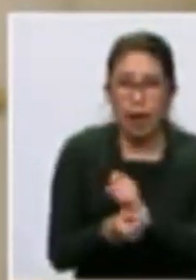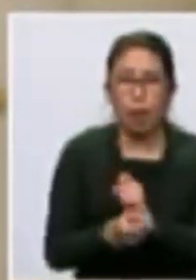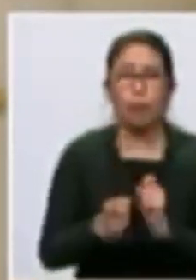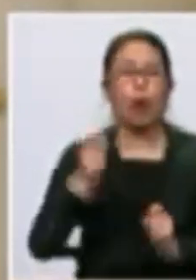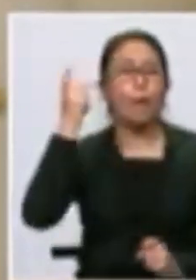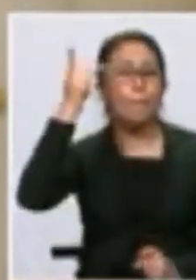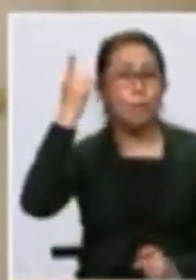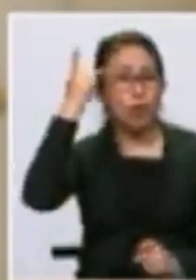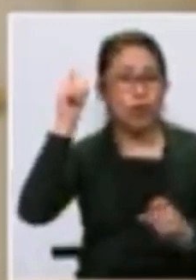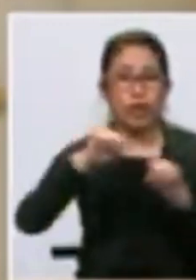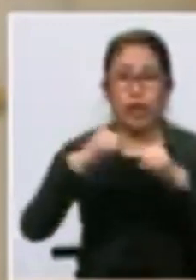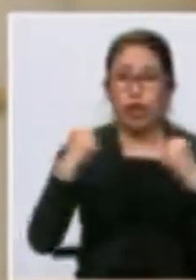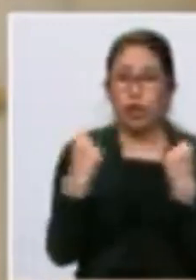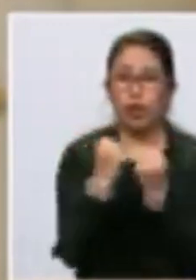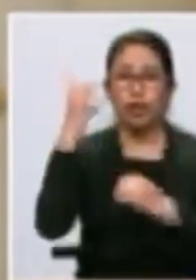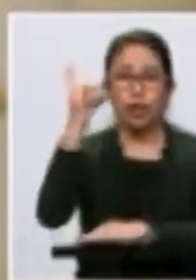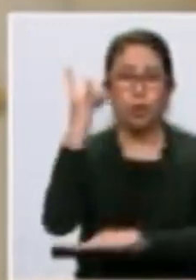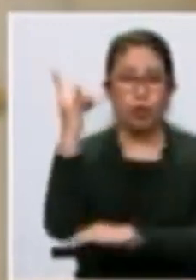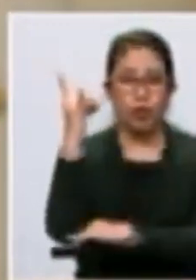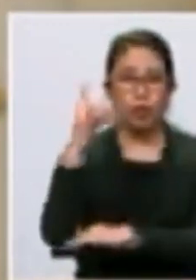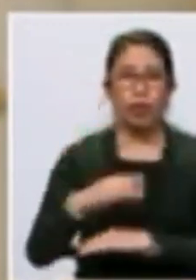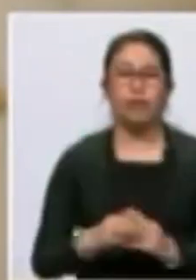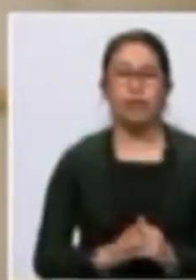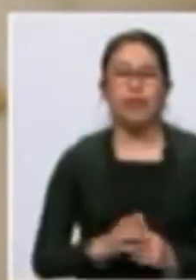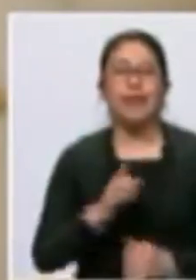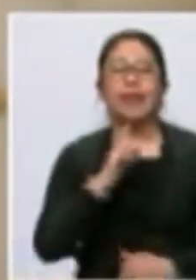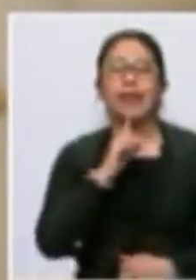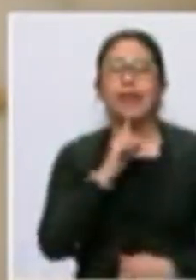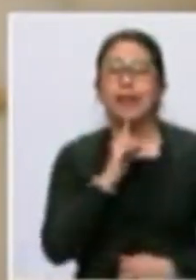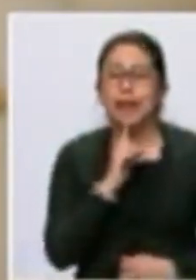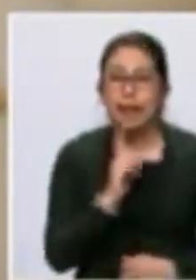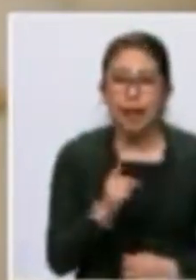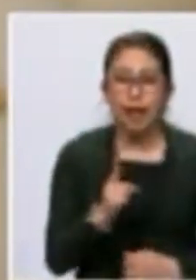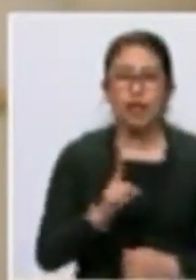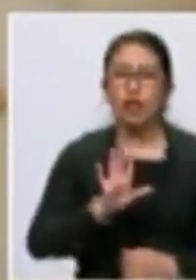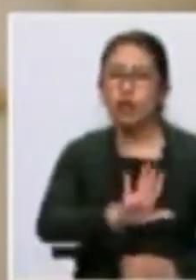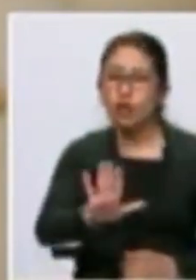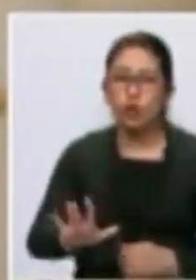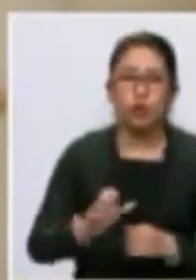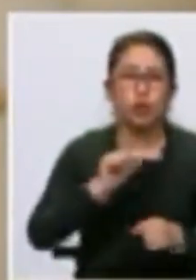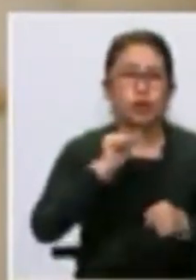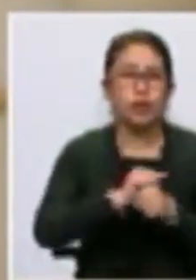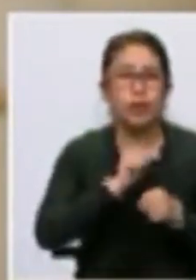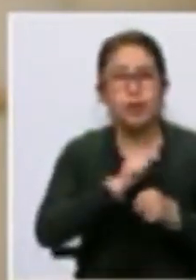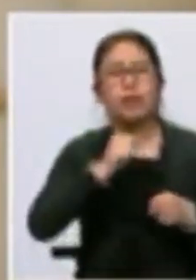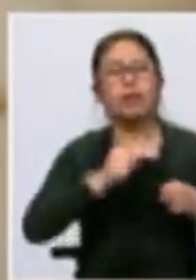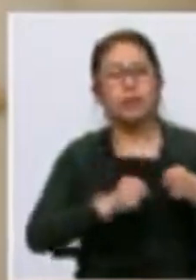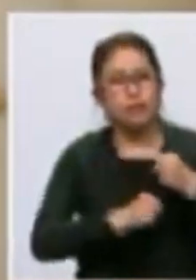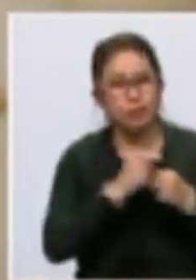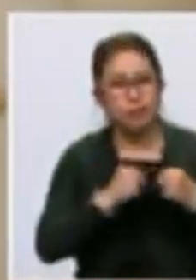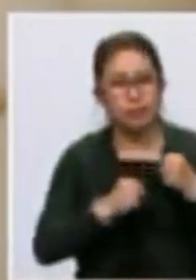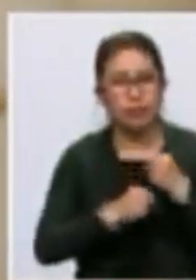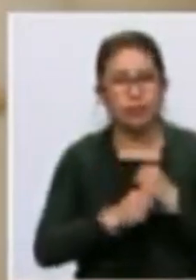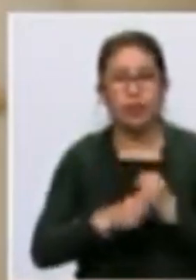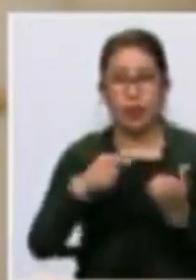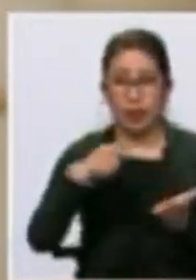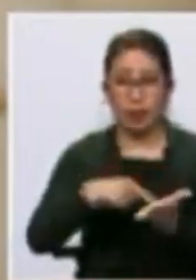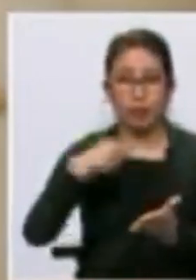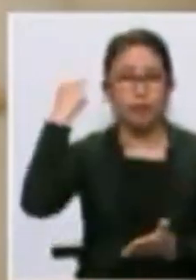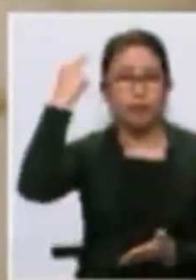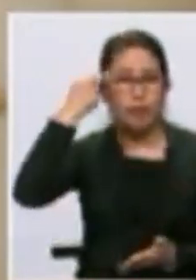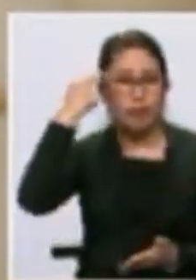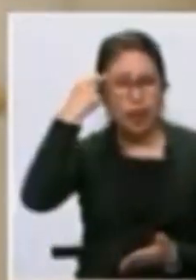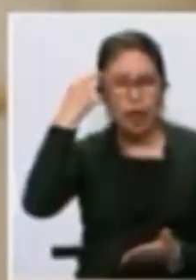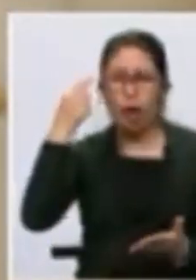y económica de Bolivia en gran parte es obra y sacrificio del movimiento obrero boliviano y este gobierno